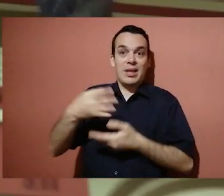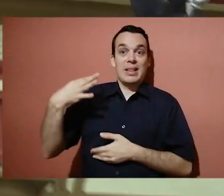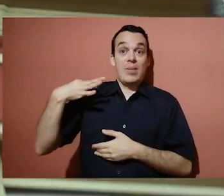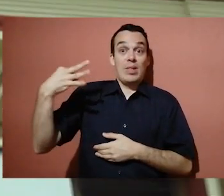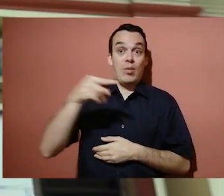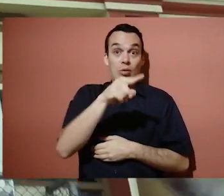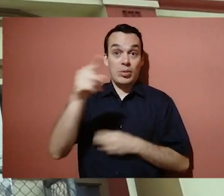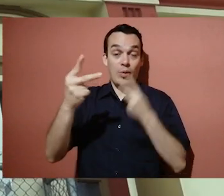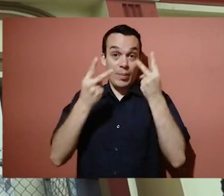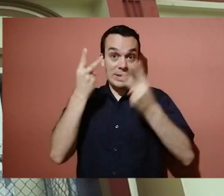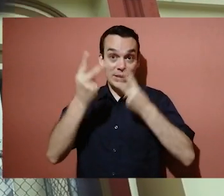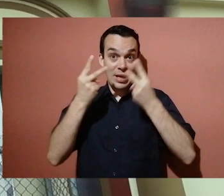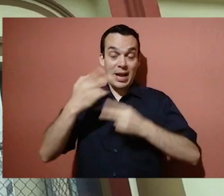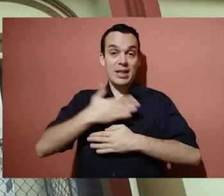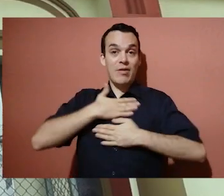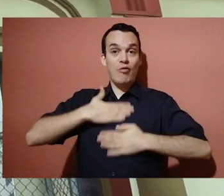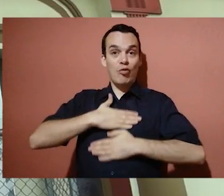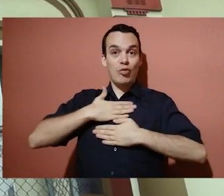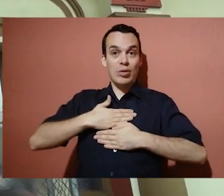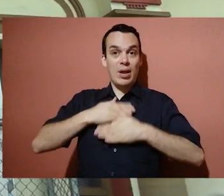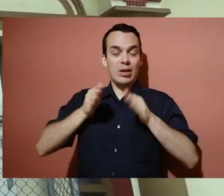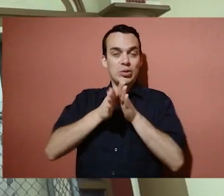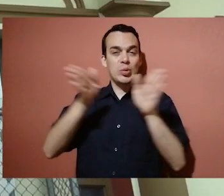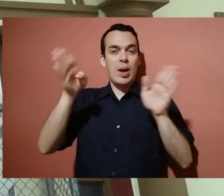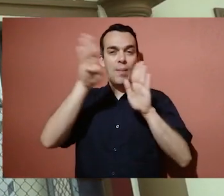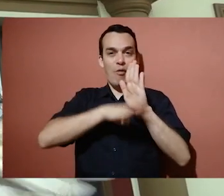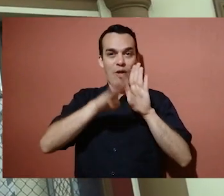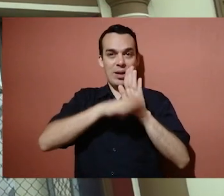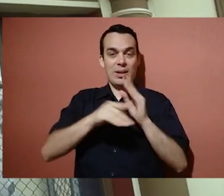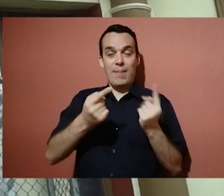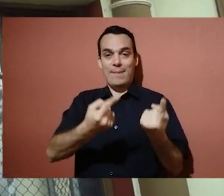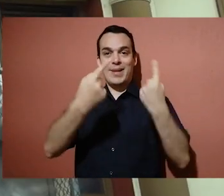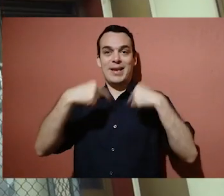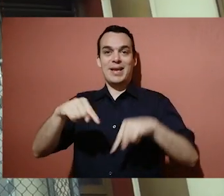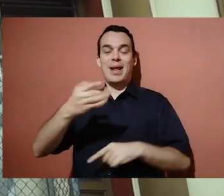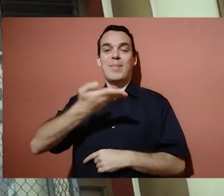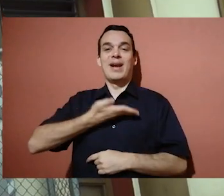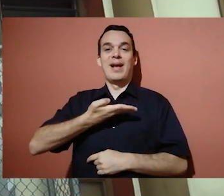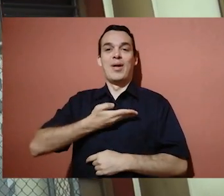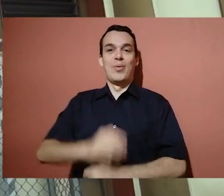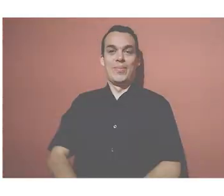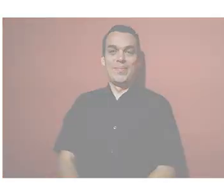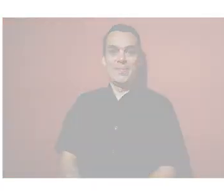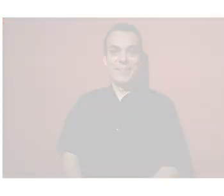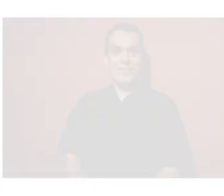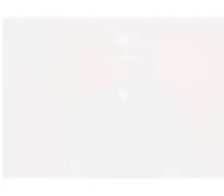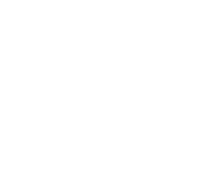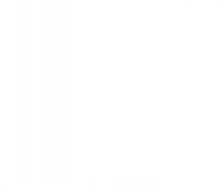Te invitamos a visitarlo y disfrutar su amplia oferta. Venía el mercado.